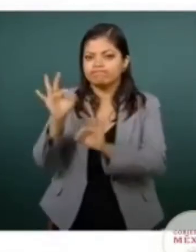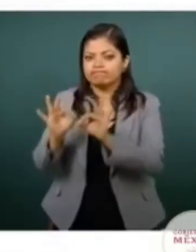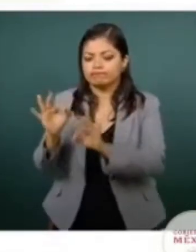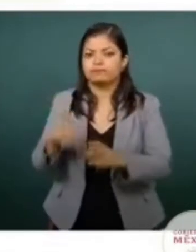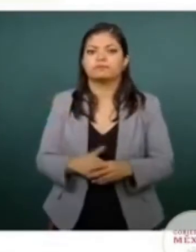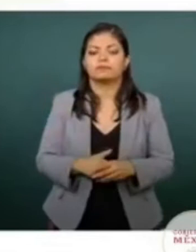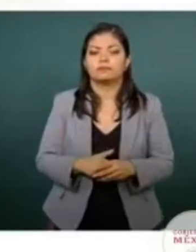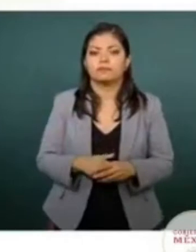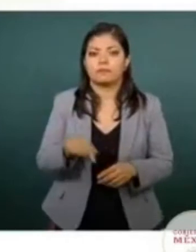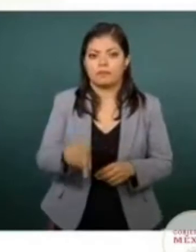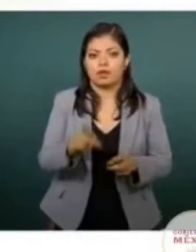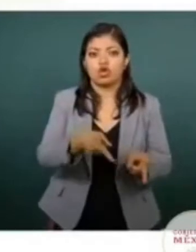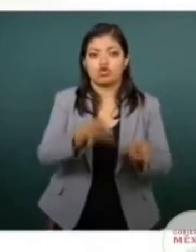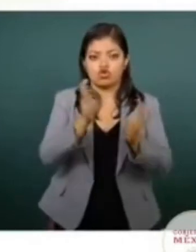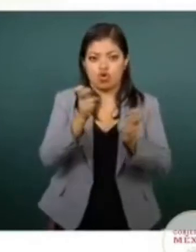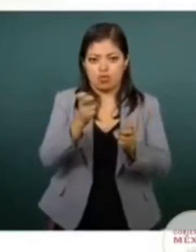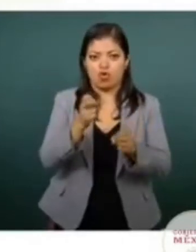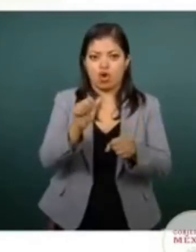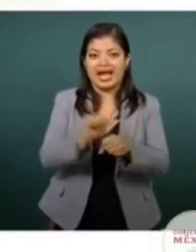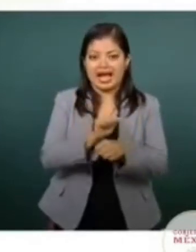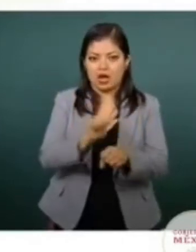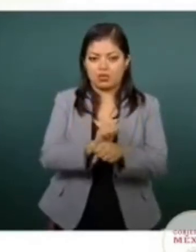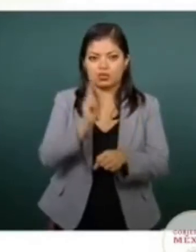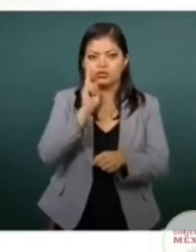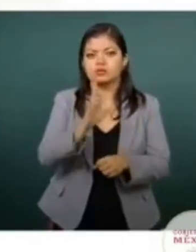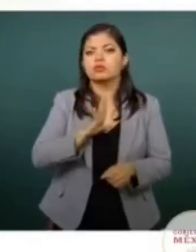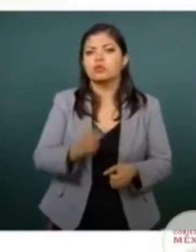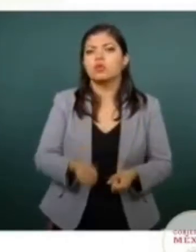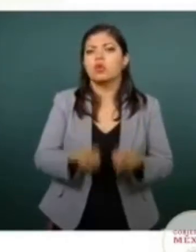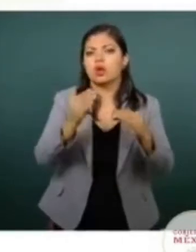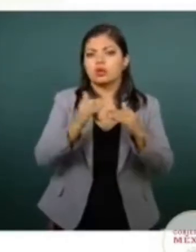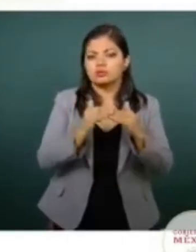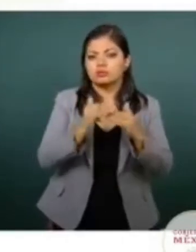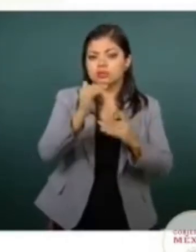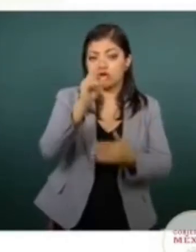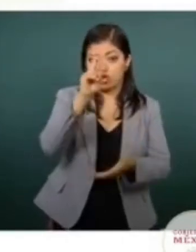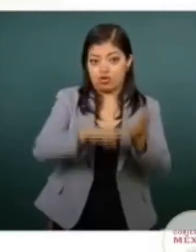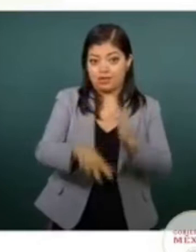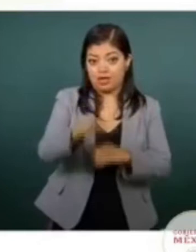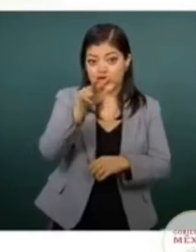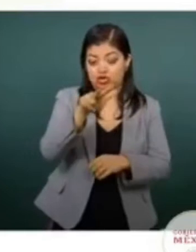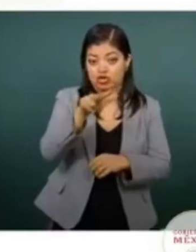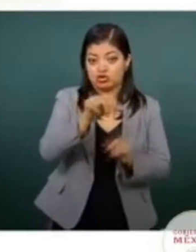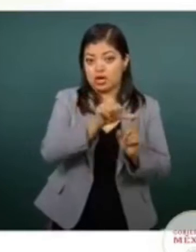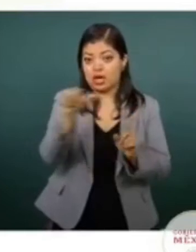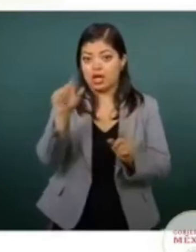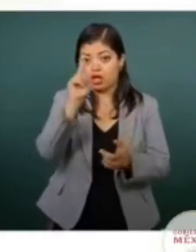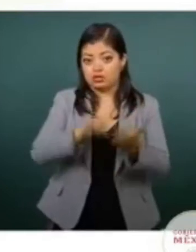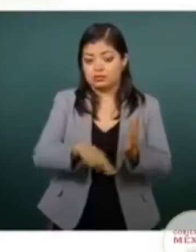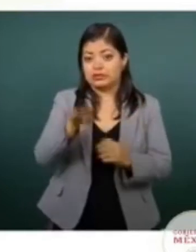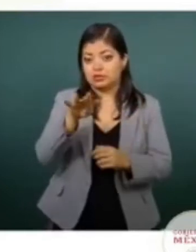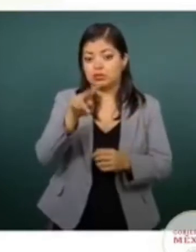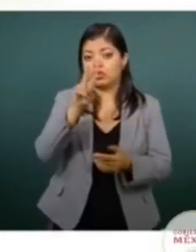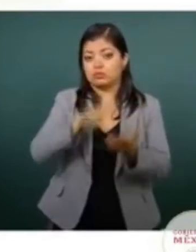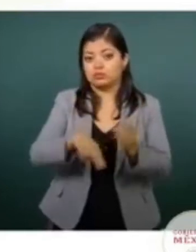robo de vehículos. Entonces, aquí podemos observar en el acumulado, como del 2018, 2019, 2020, tiene